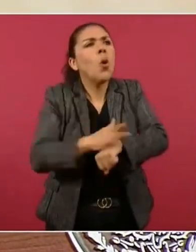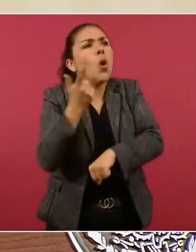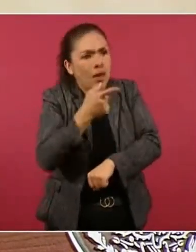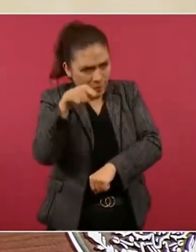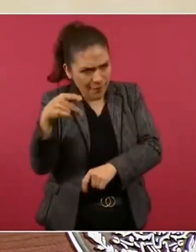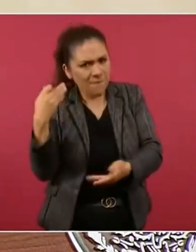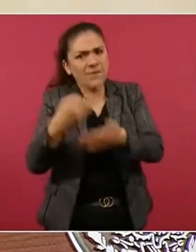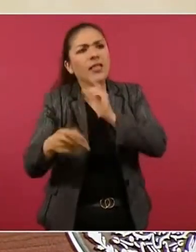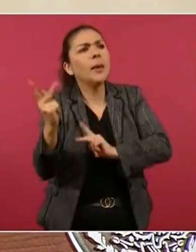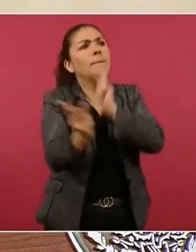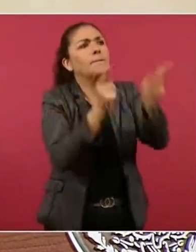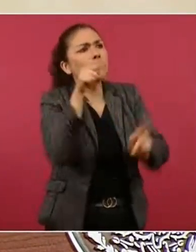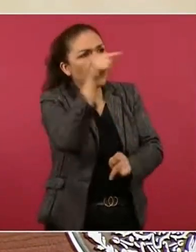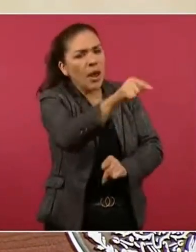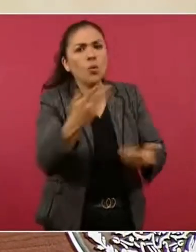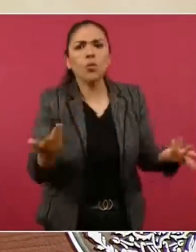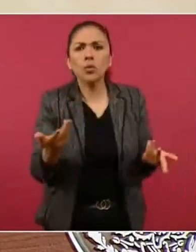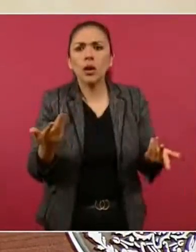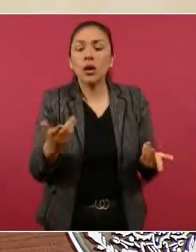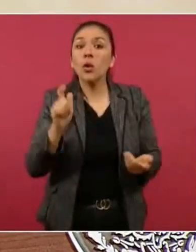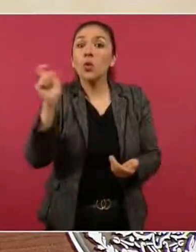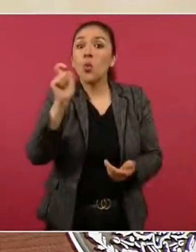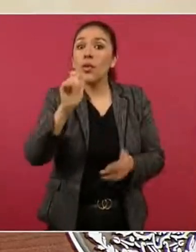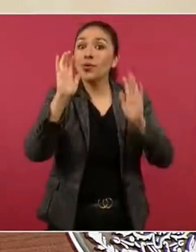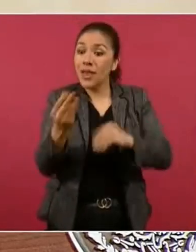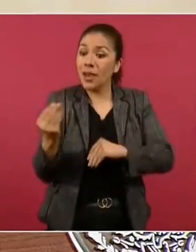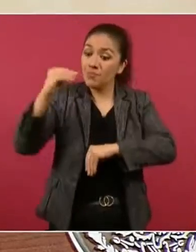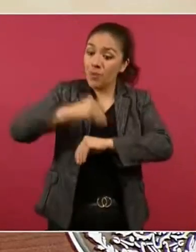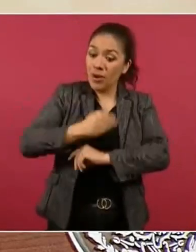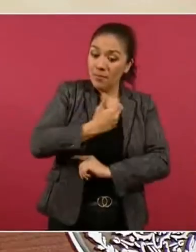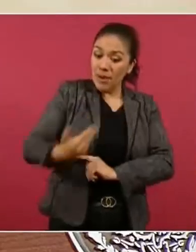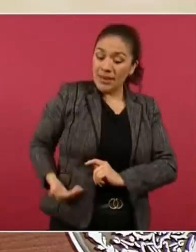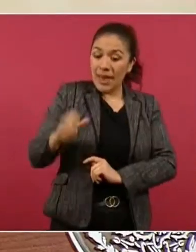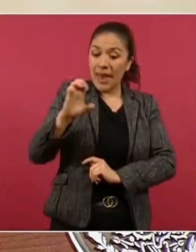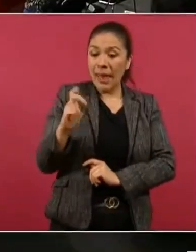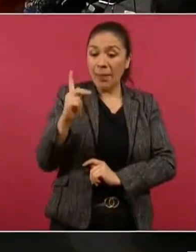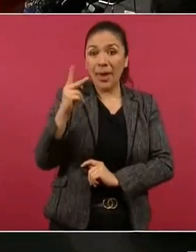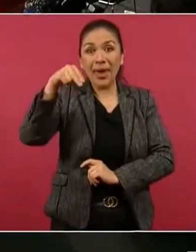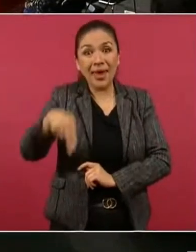Ya cuando Peña era presidente electo.